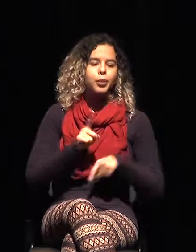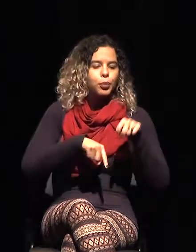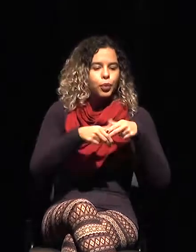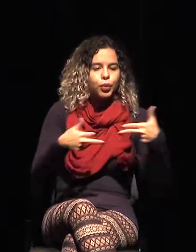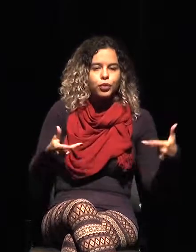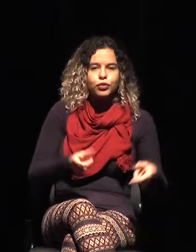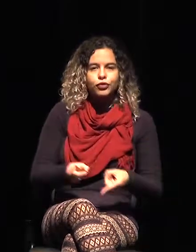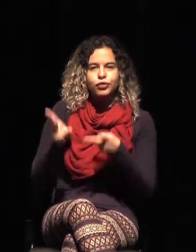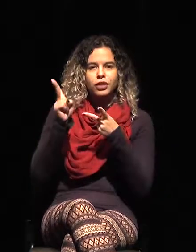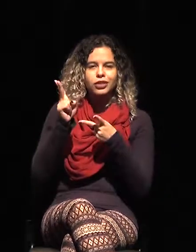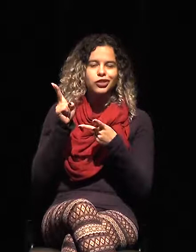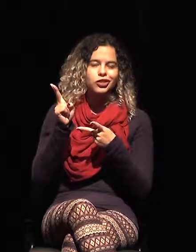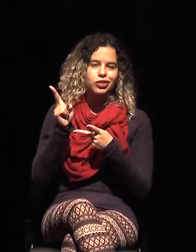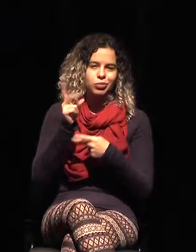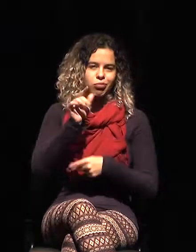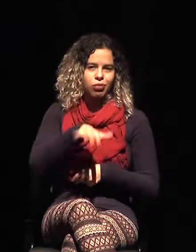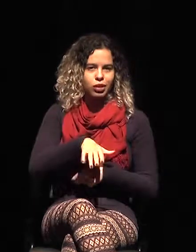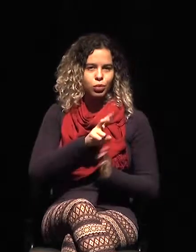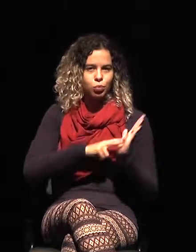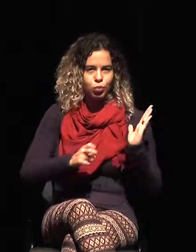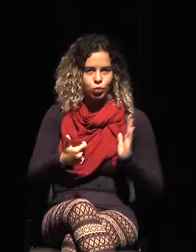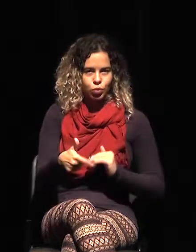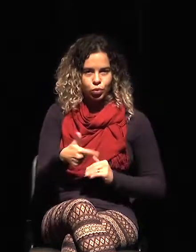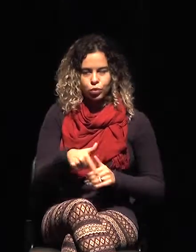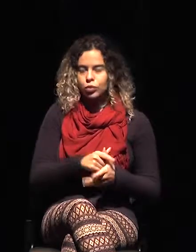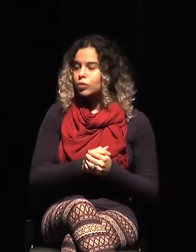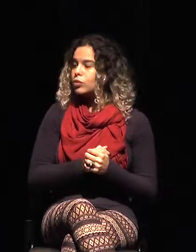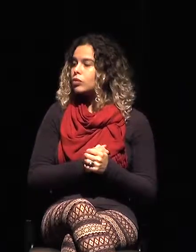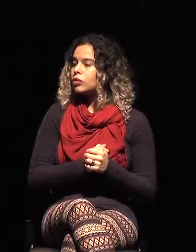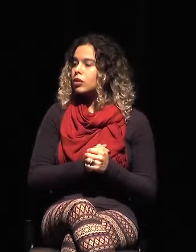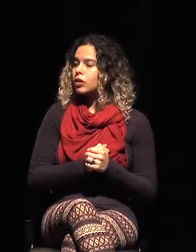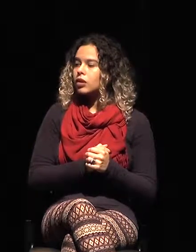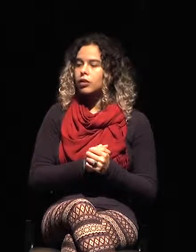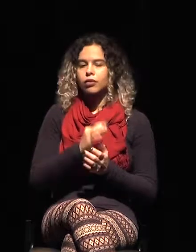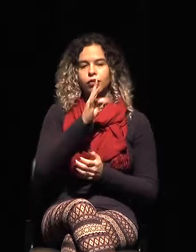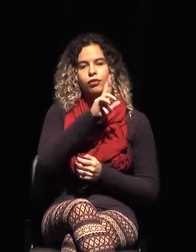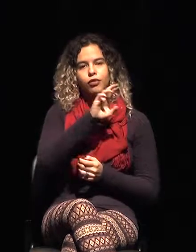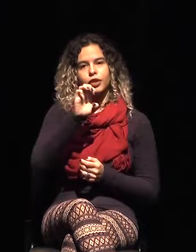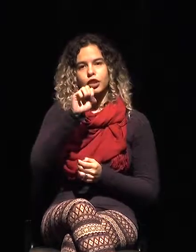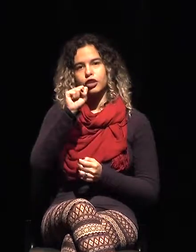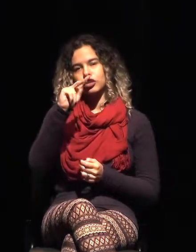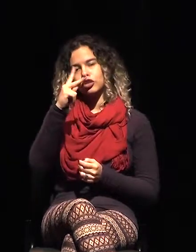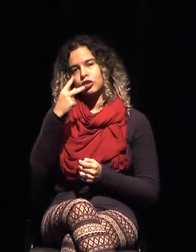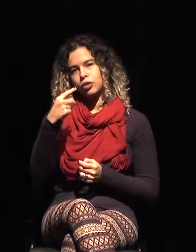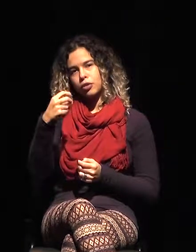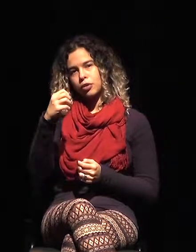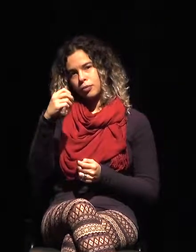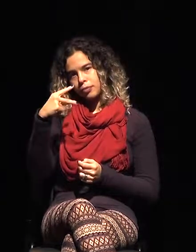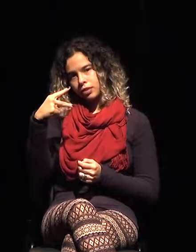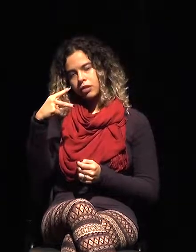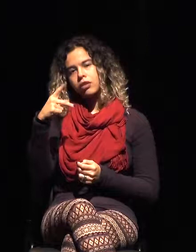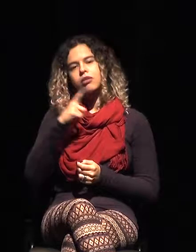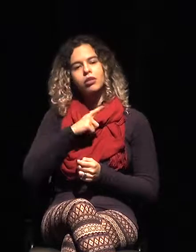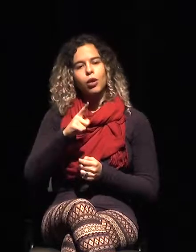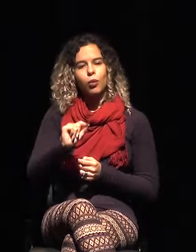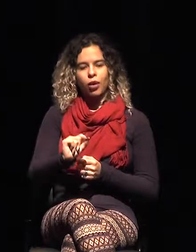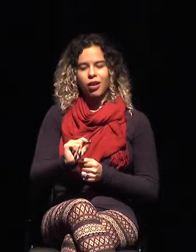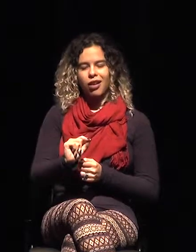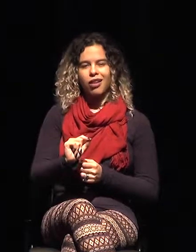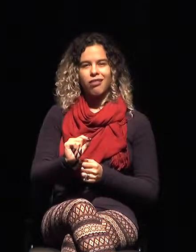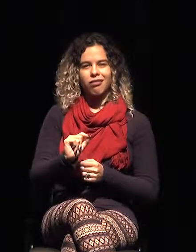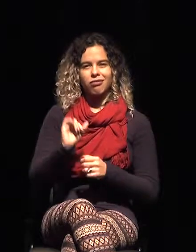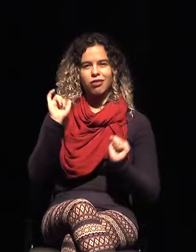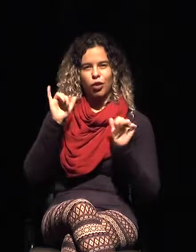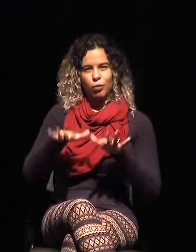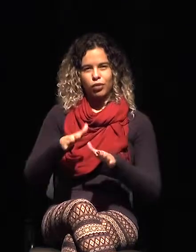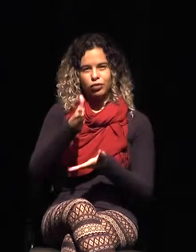Los dutifríes, las personas adquieren mercancías tanto en las tiendas de